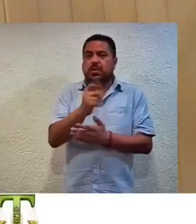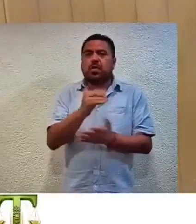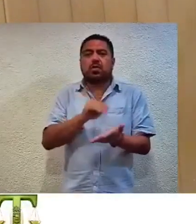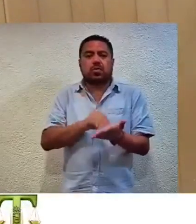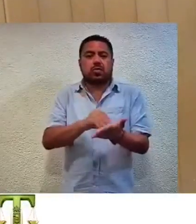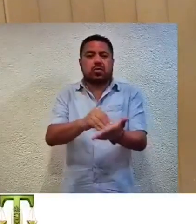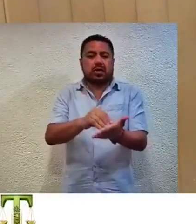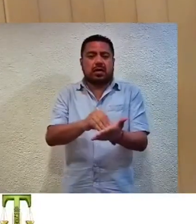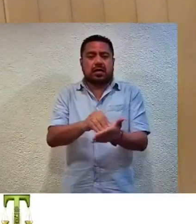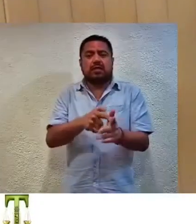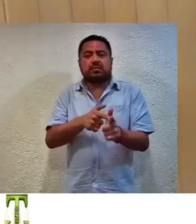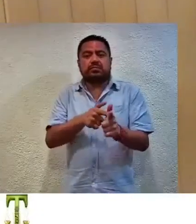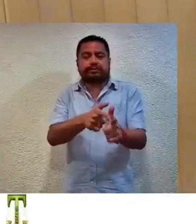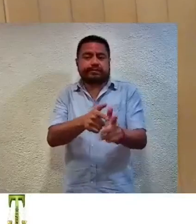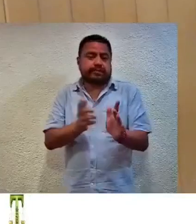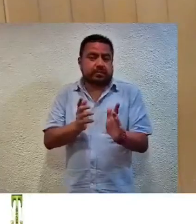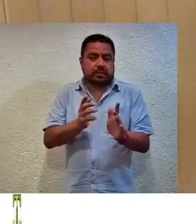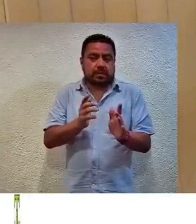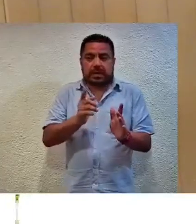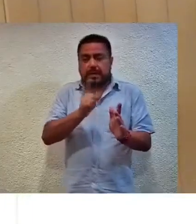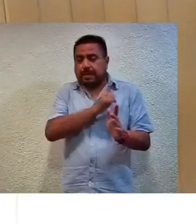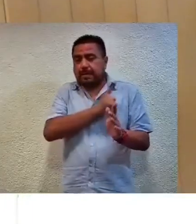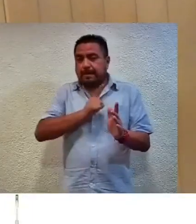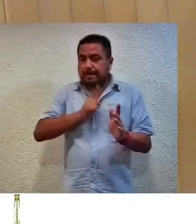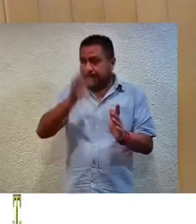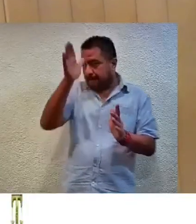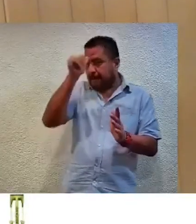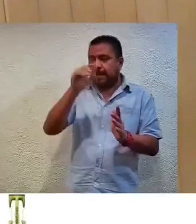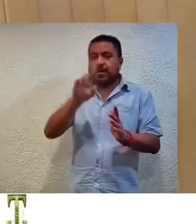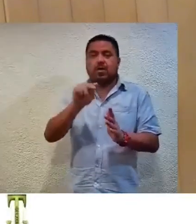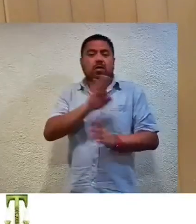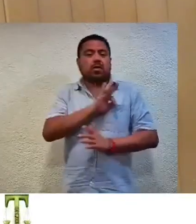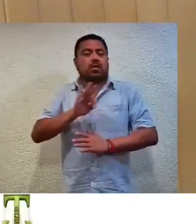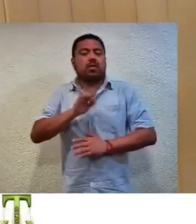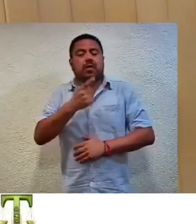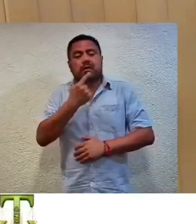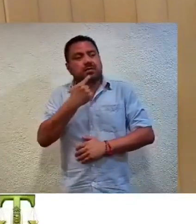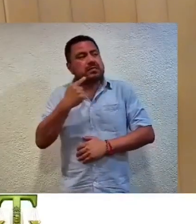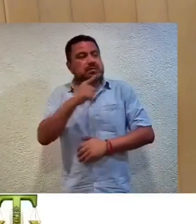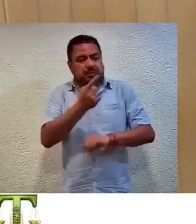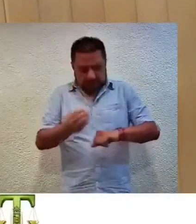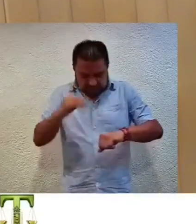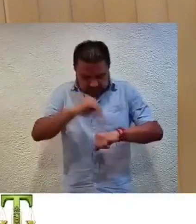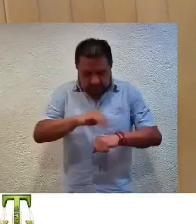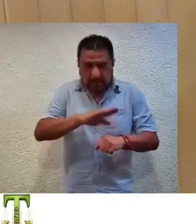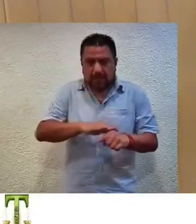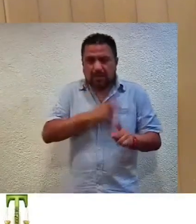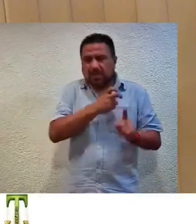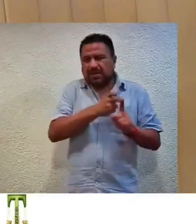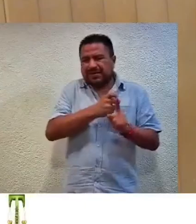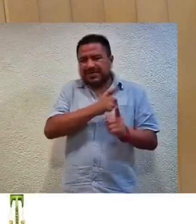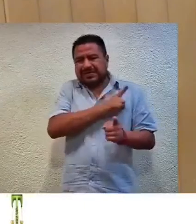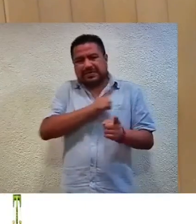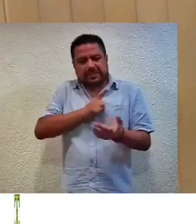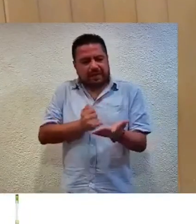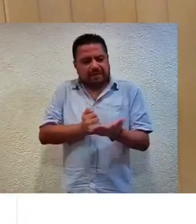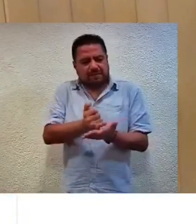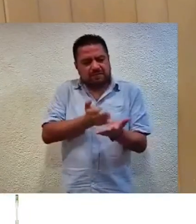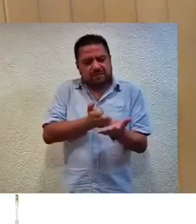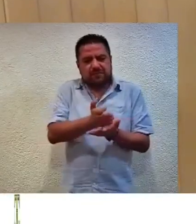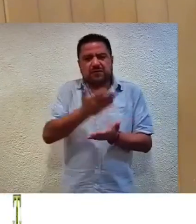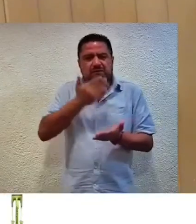vigencia, puesto que lo haya acordado no fue impugnado en su momento y por lo tanto se trata de un acto definitivo y firme,